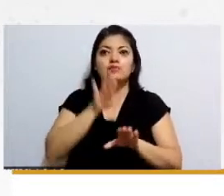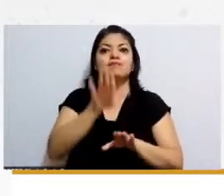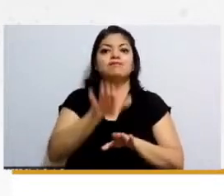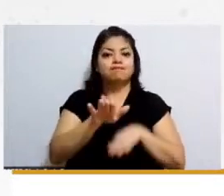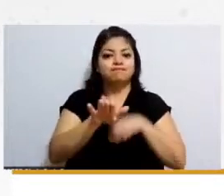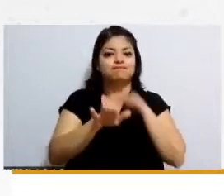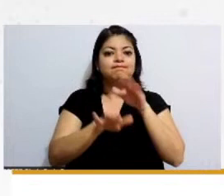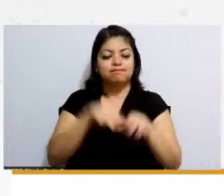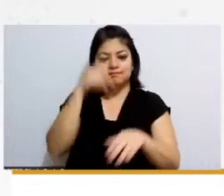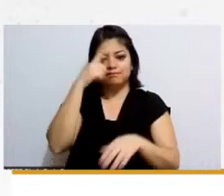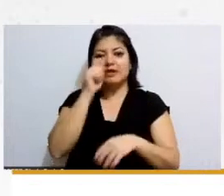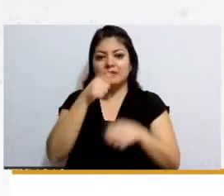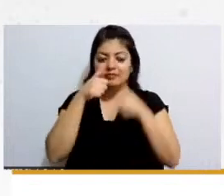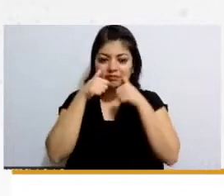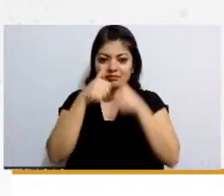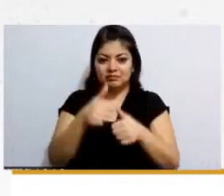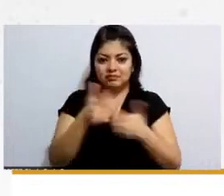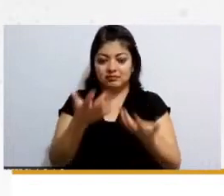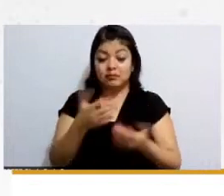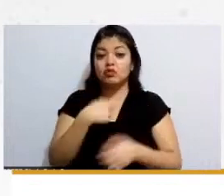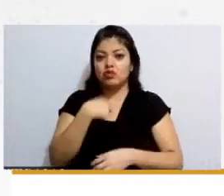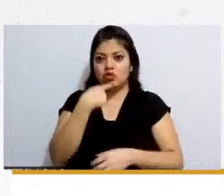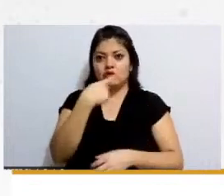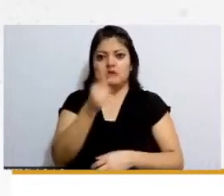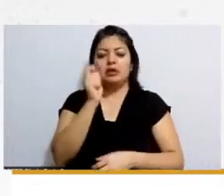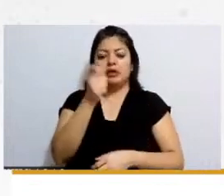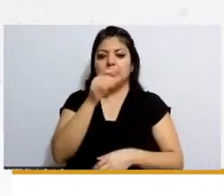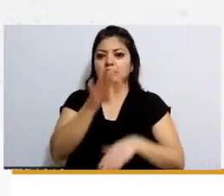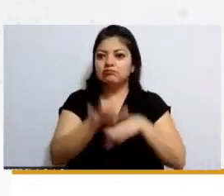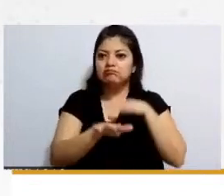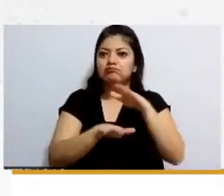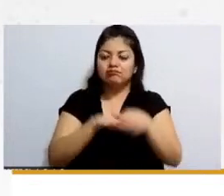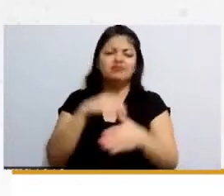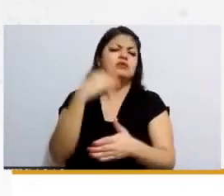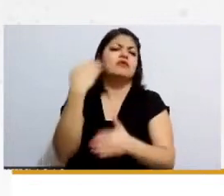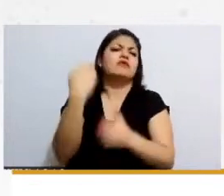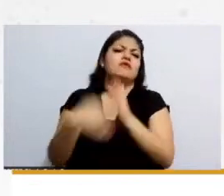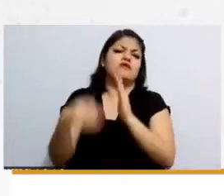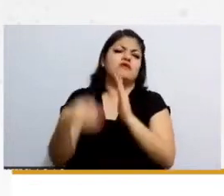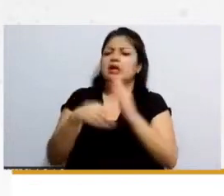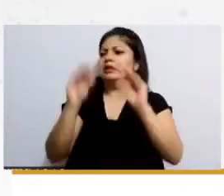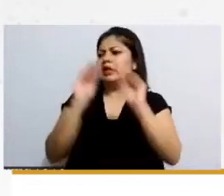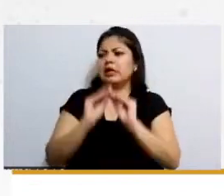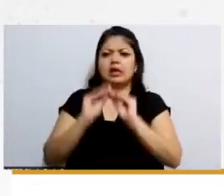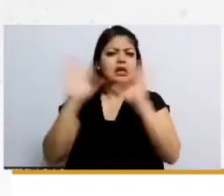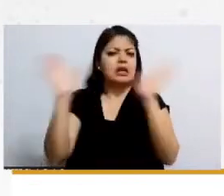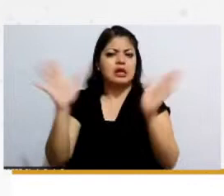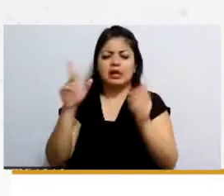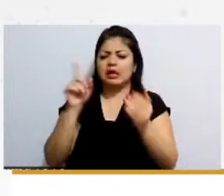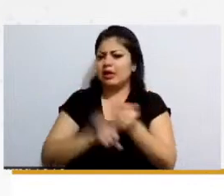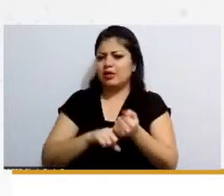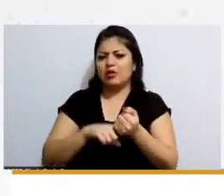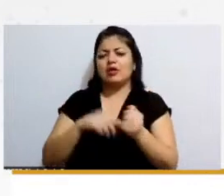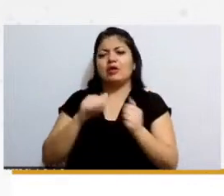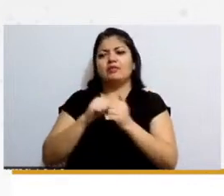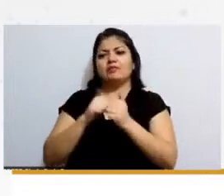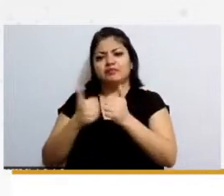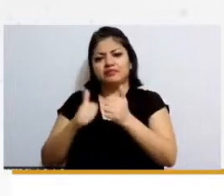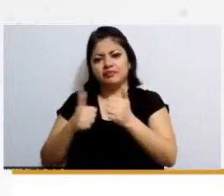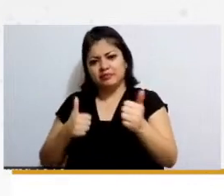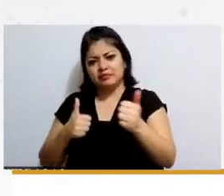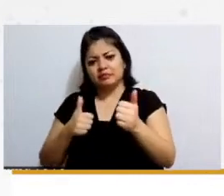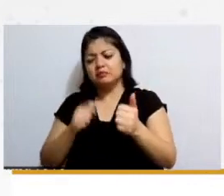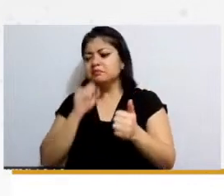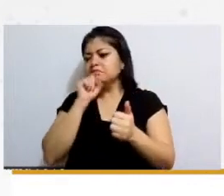esta prestación digo avance porque hay cosas por por mejorar obviamente y que también han relacionado con la parte laboral